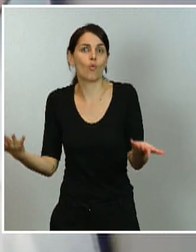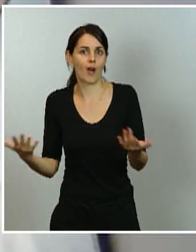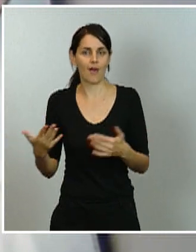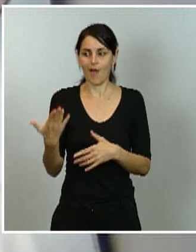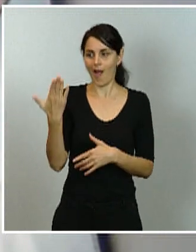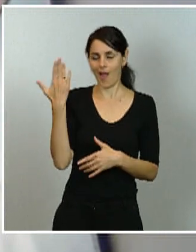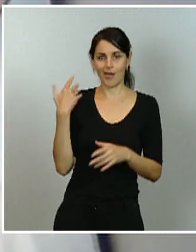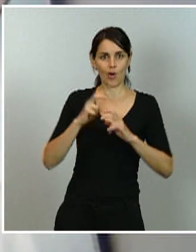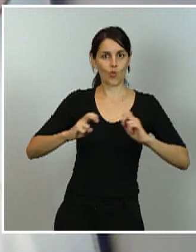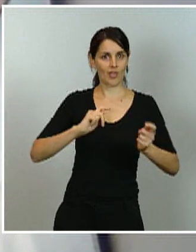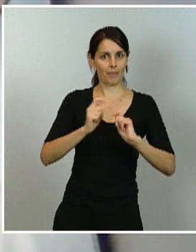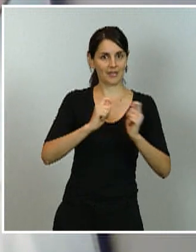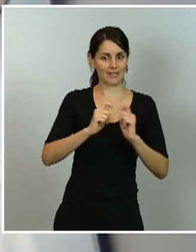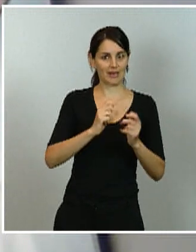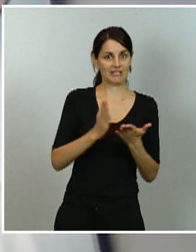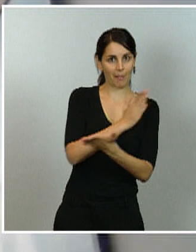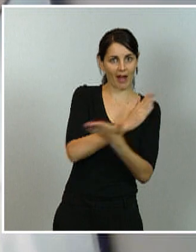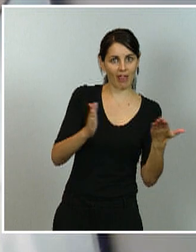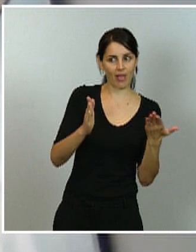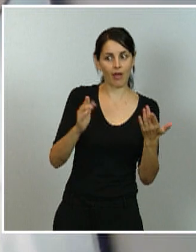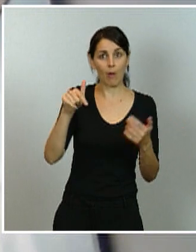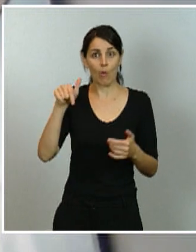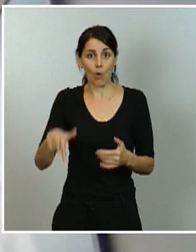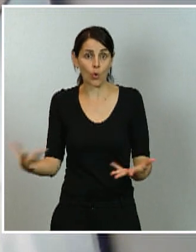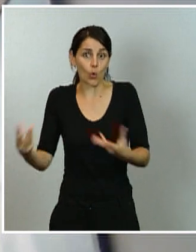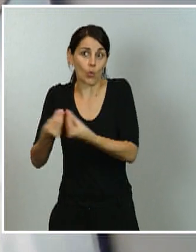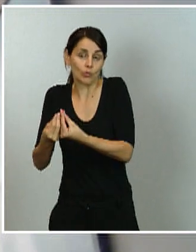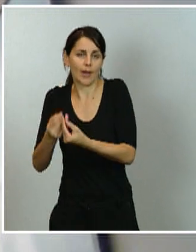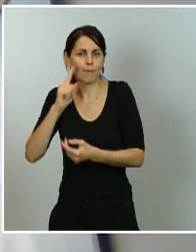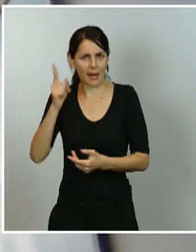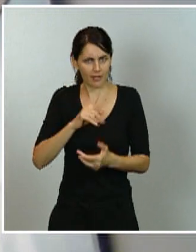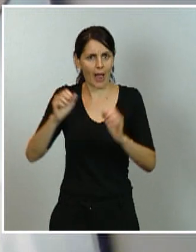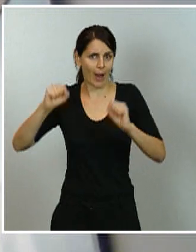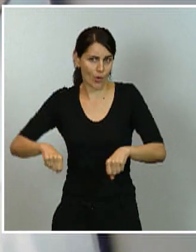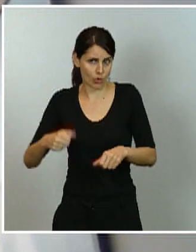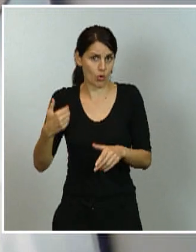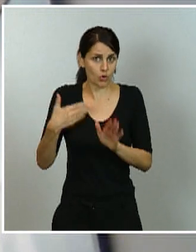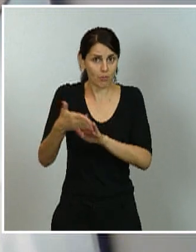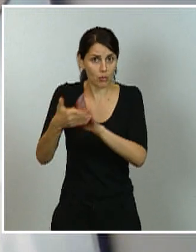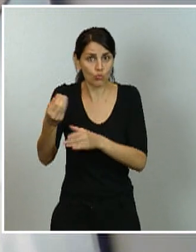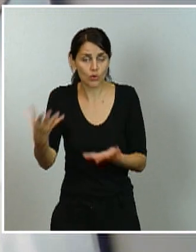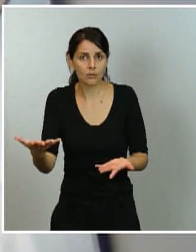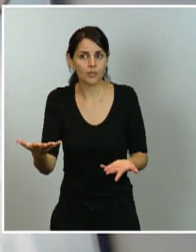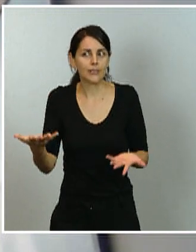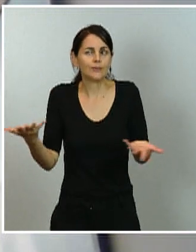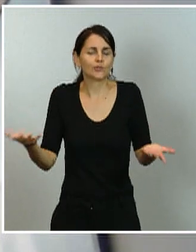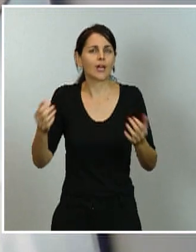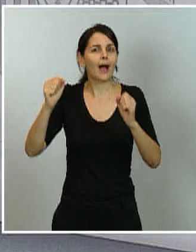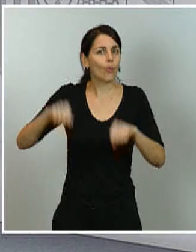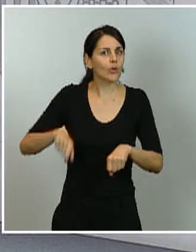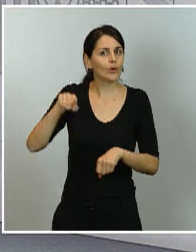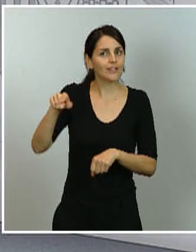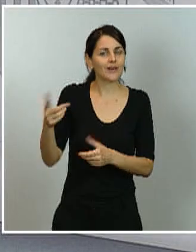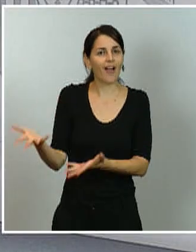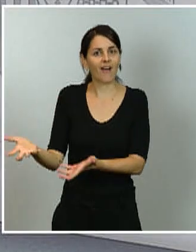conjunta. Parece que han llegado a principio de acuerdo. ¿Se puede decir que es un acuerdo que gana en ambas partes, que gana la comunidad porque impone su